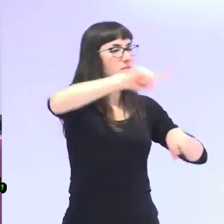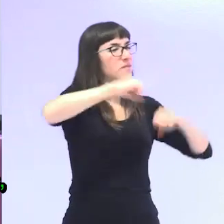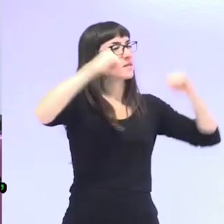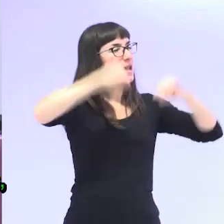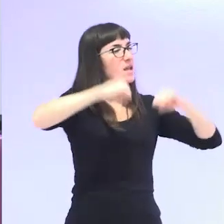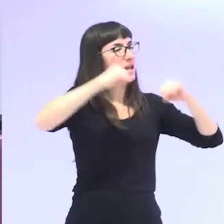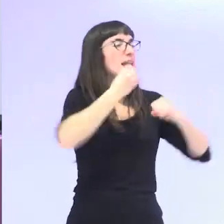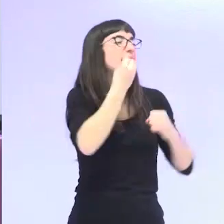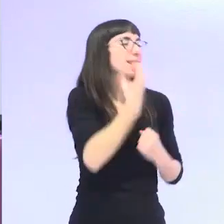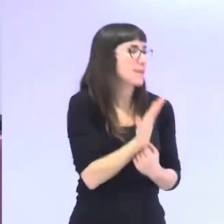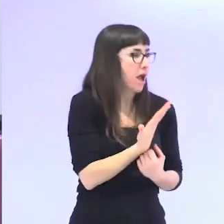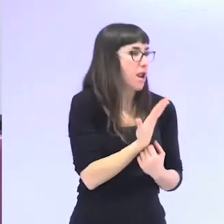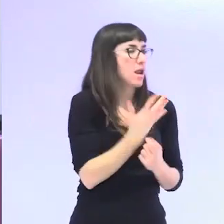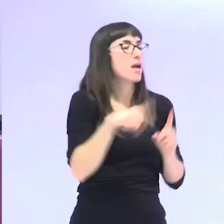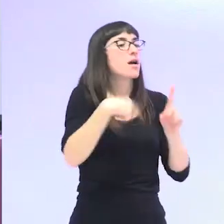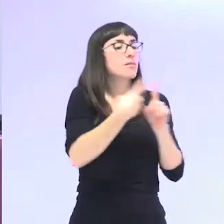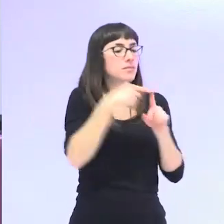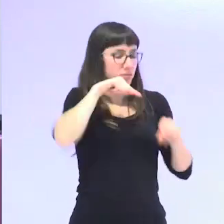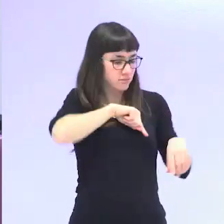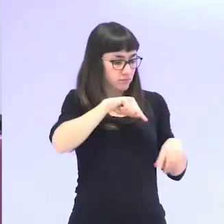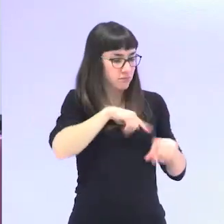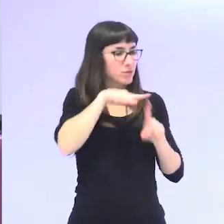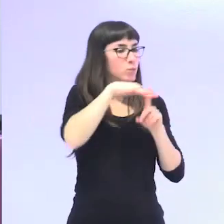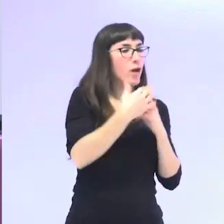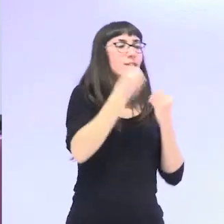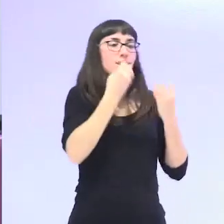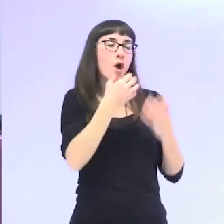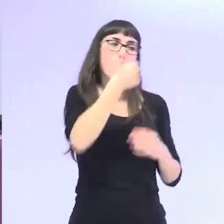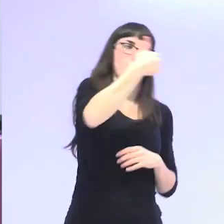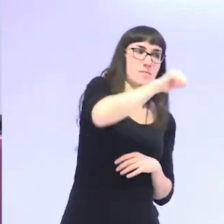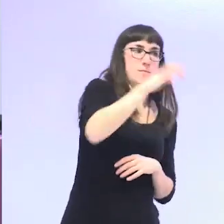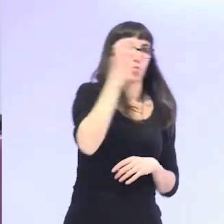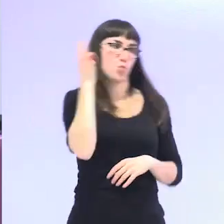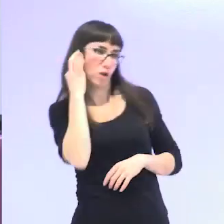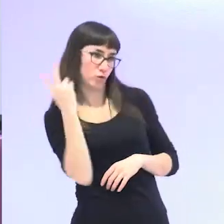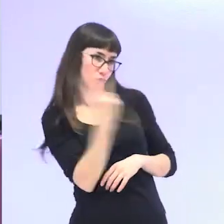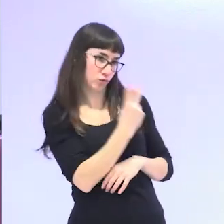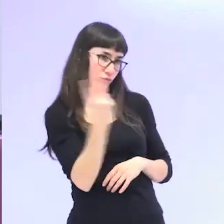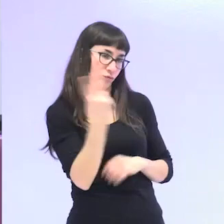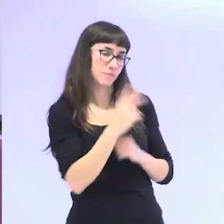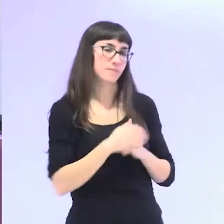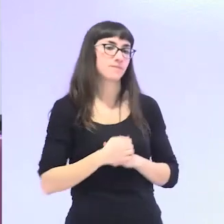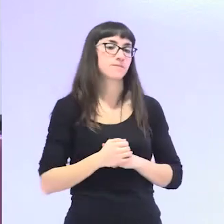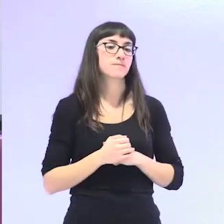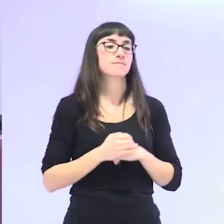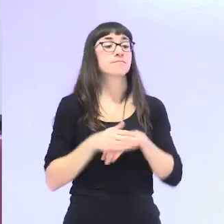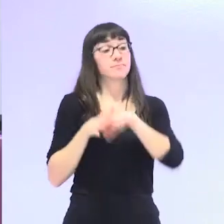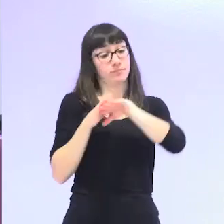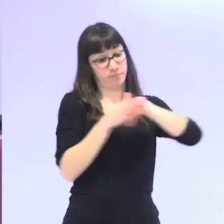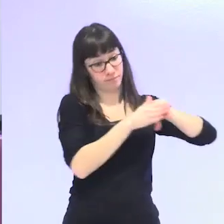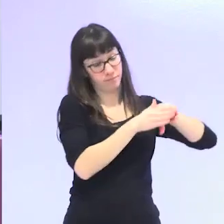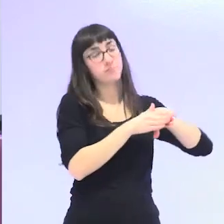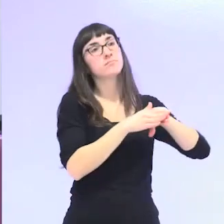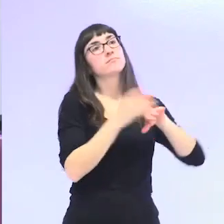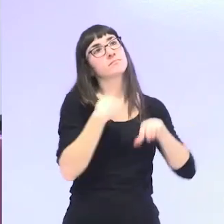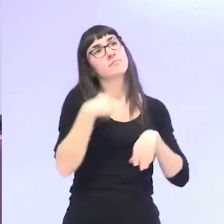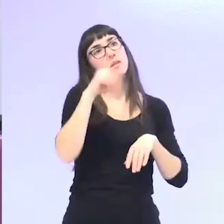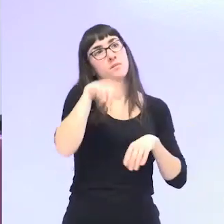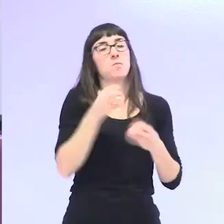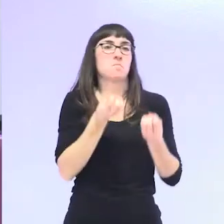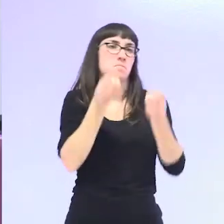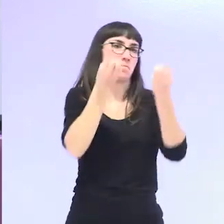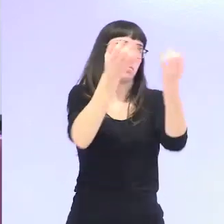etapa de la vejez, sino de cómo envejecemos hombres y mujeres. Por otro lado, como os decía, otra idea importante que os quiero